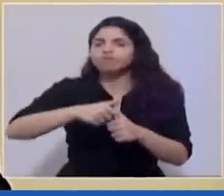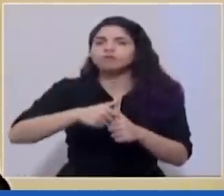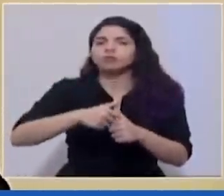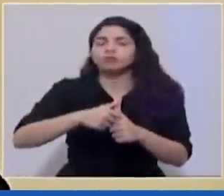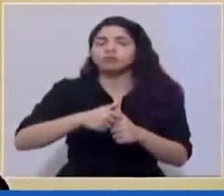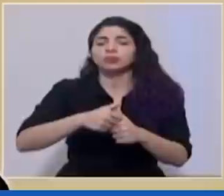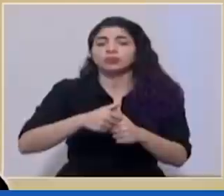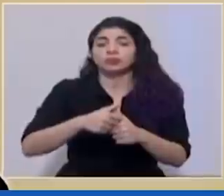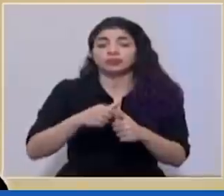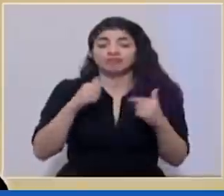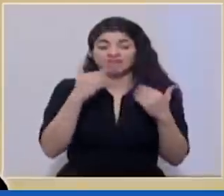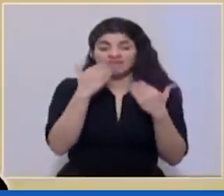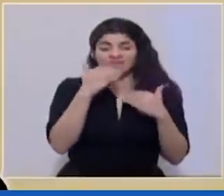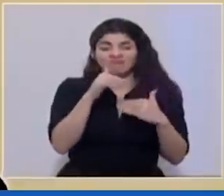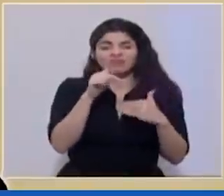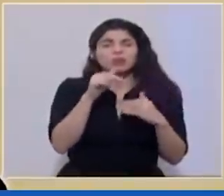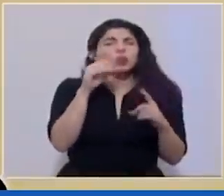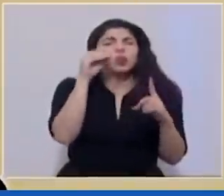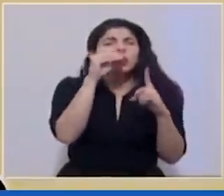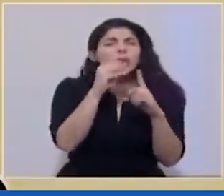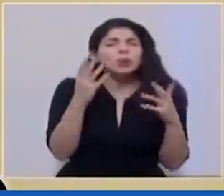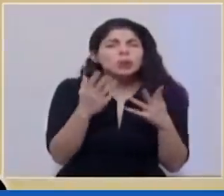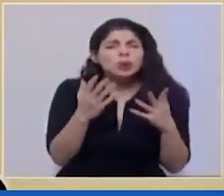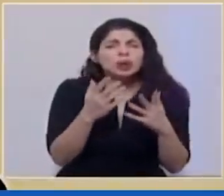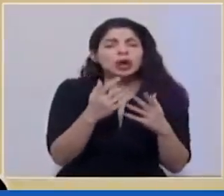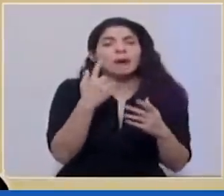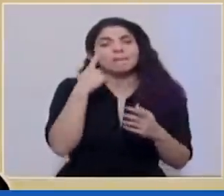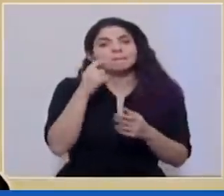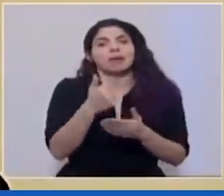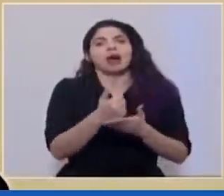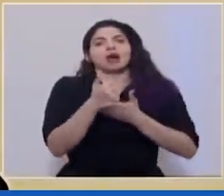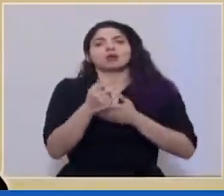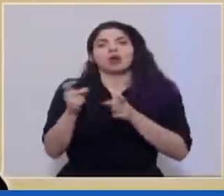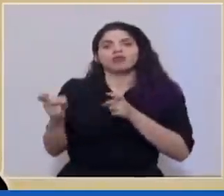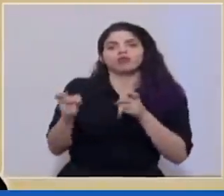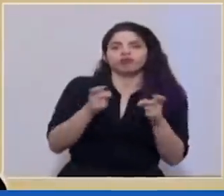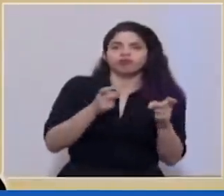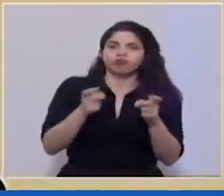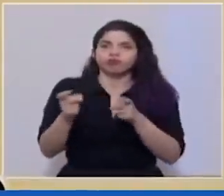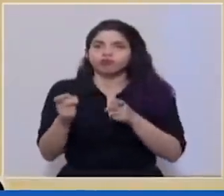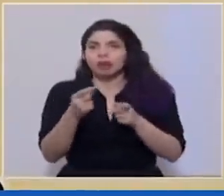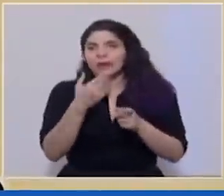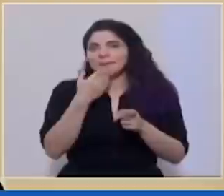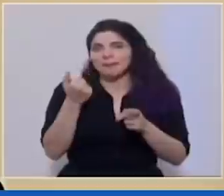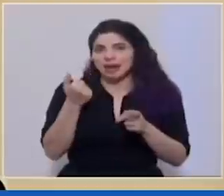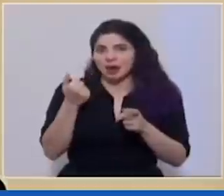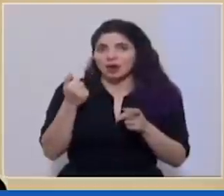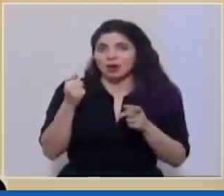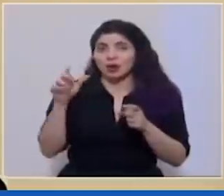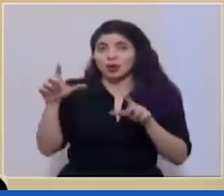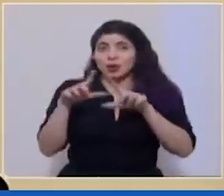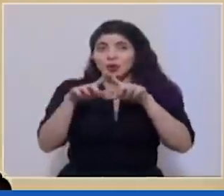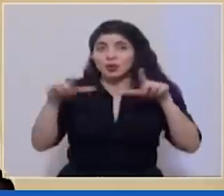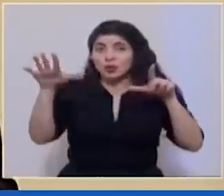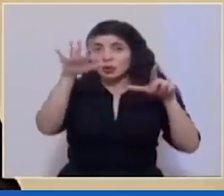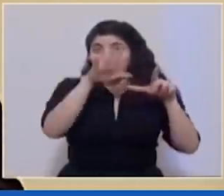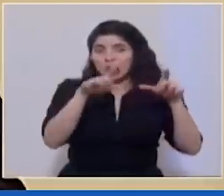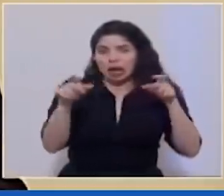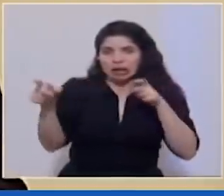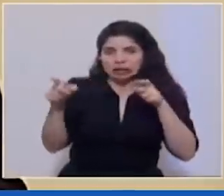restricción justamente es poder tener un mayor control de los flujos en esos sectores de modo tal que